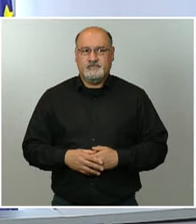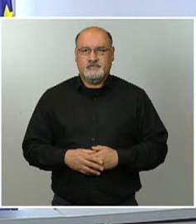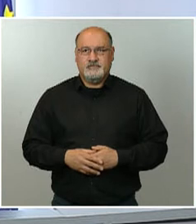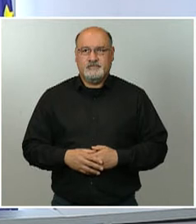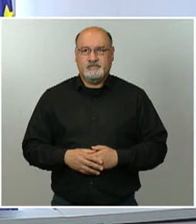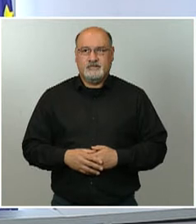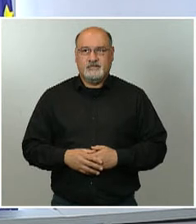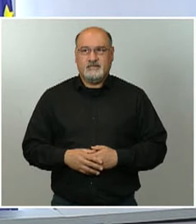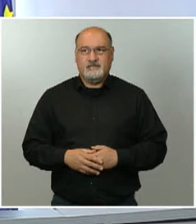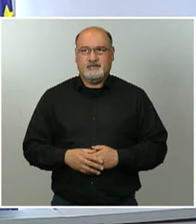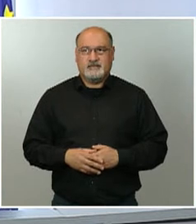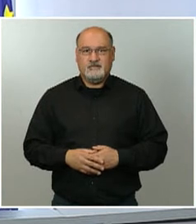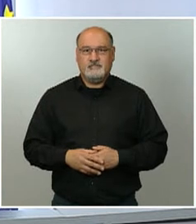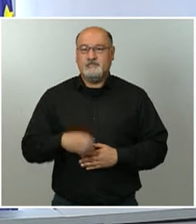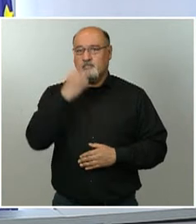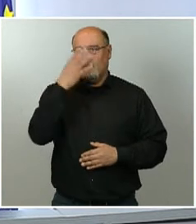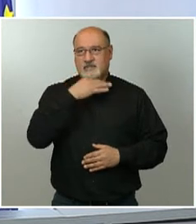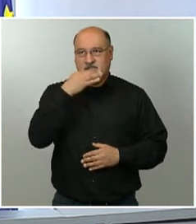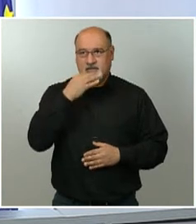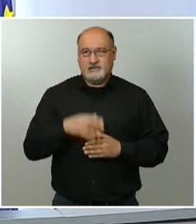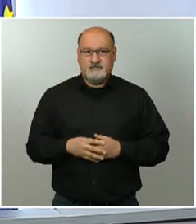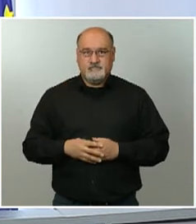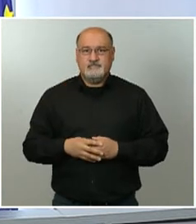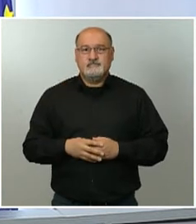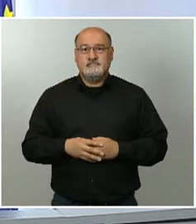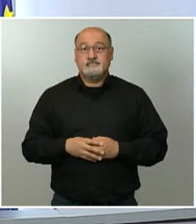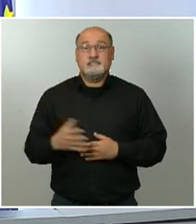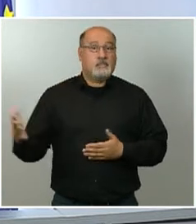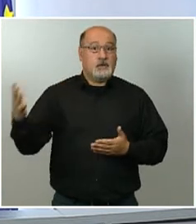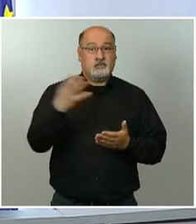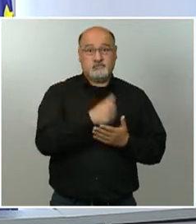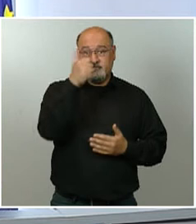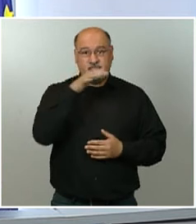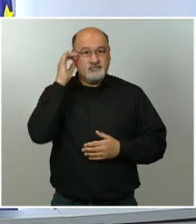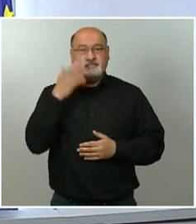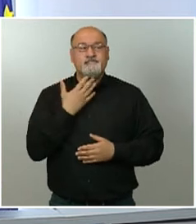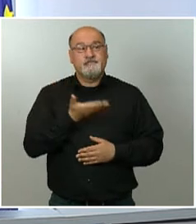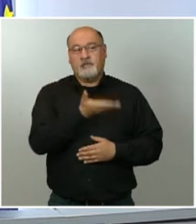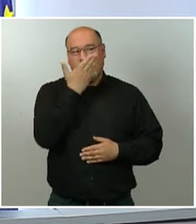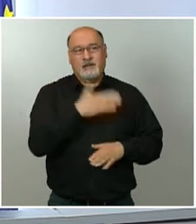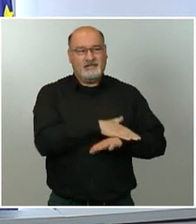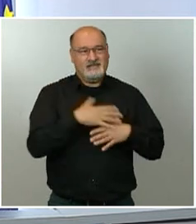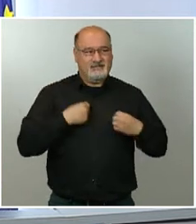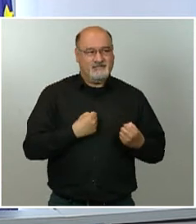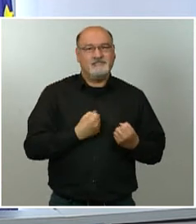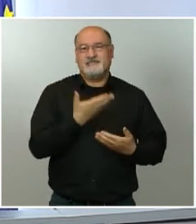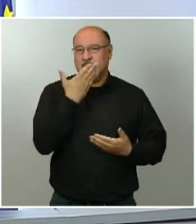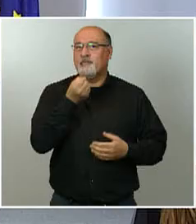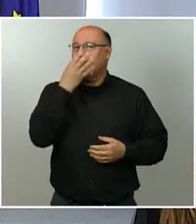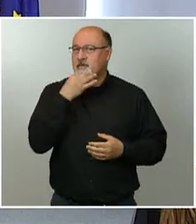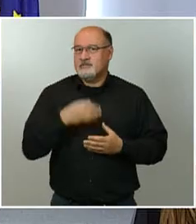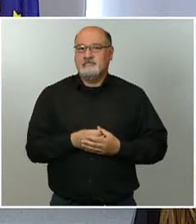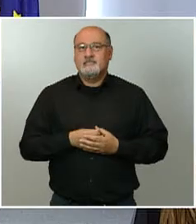Buenas tardes a todos, a todas. Hola, ministra. Buenas tardes a los medios de